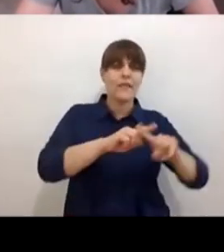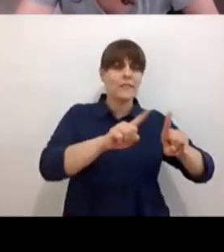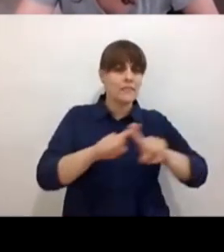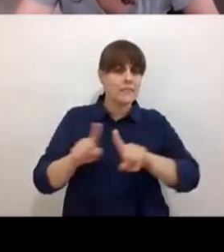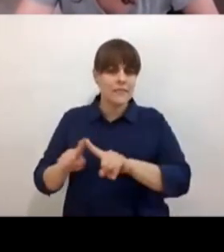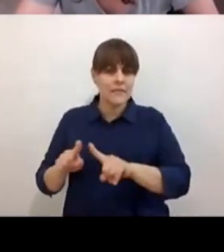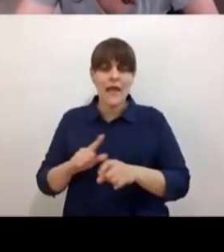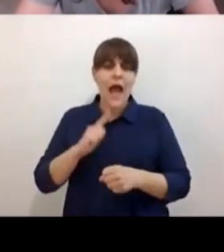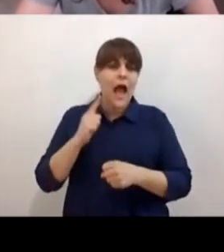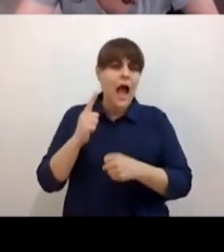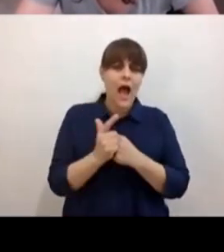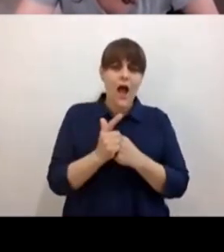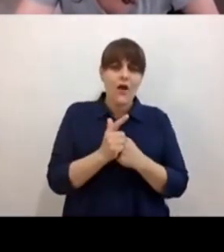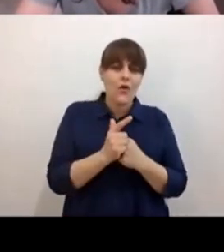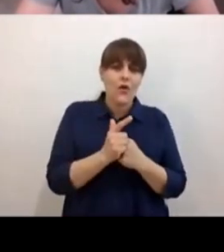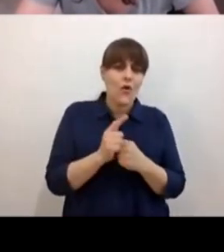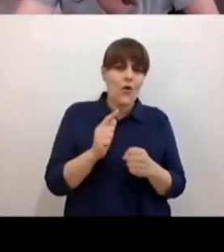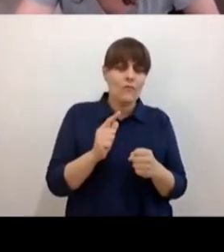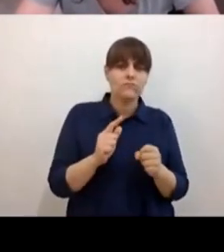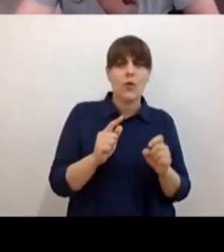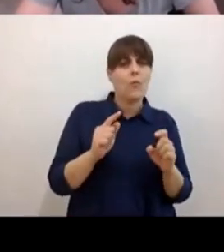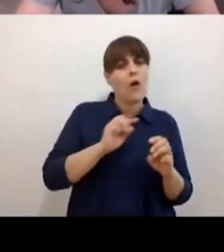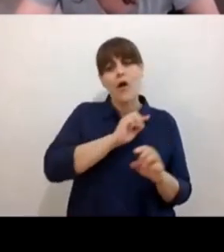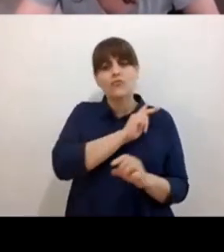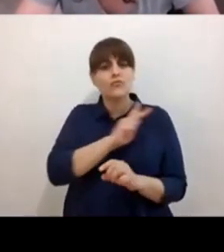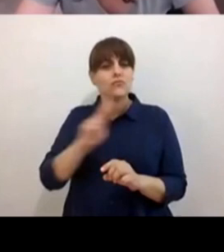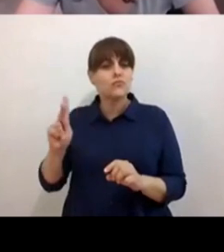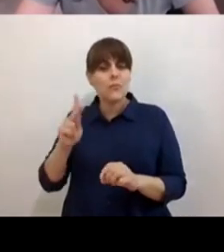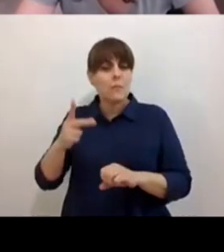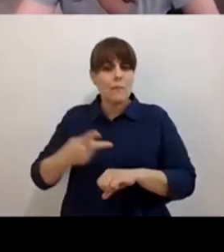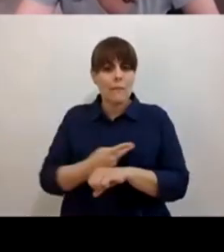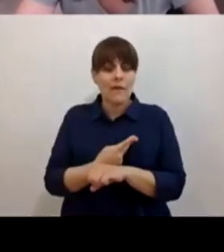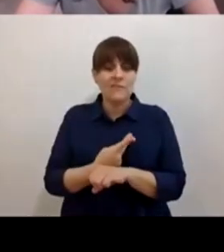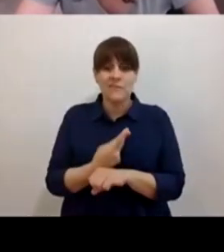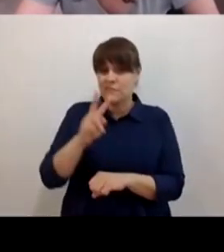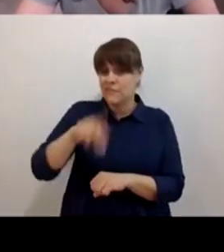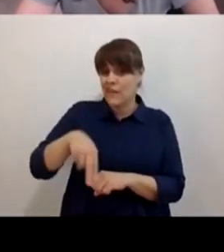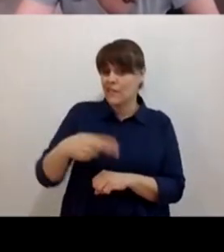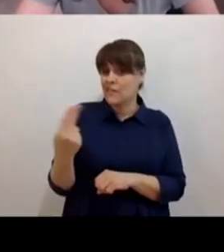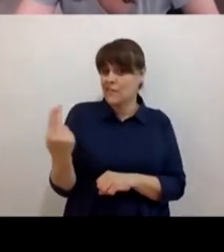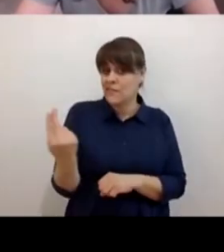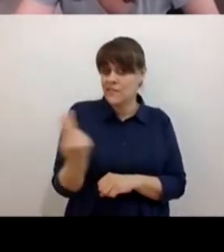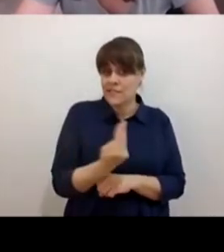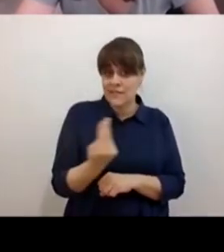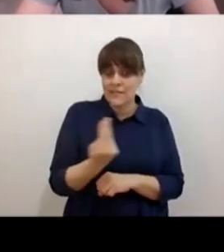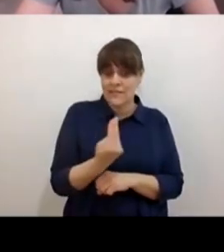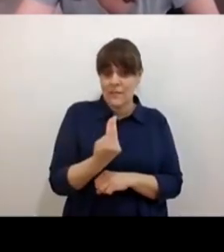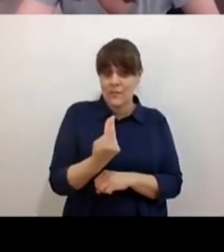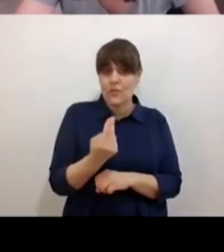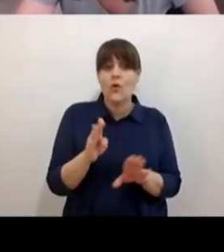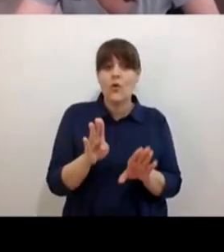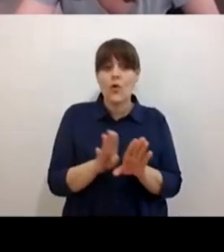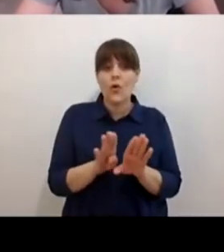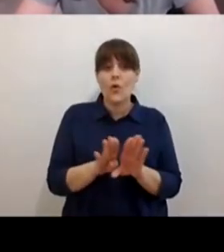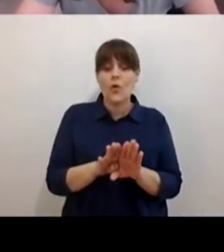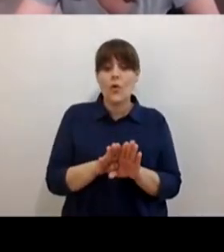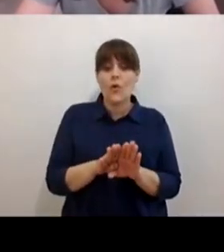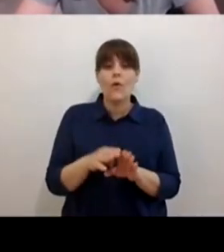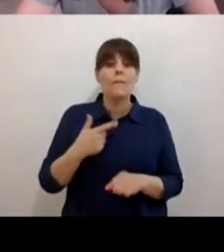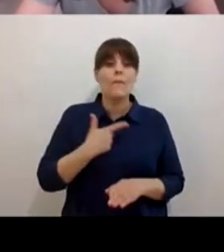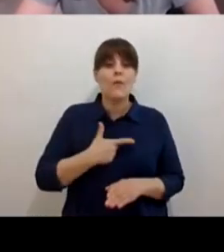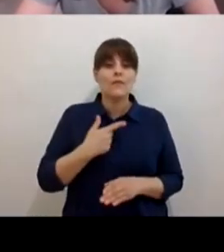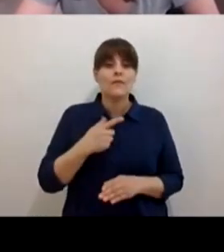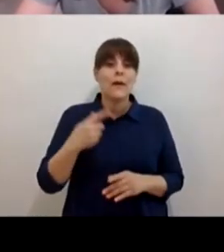universalidad en el sentido de pues de esta necesidad de procesamiento ¿no? a mí me encantó la película poco